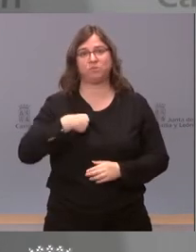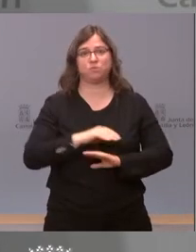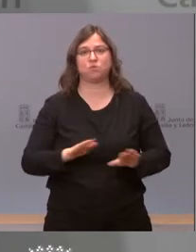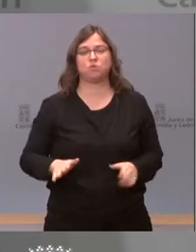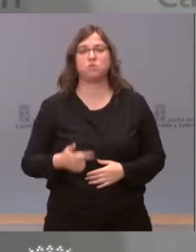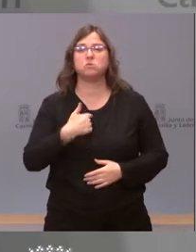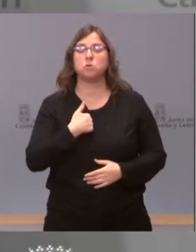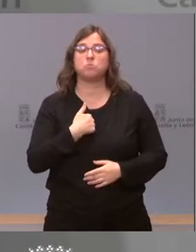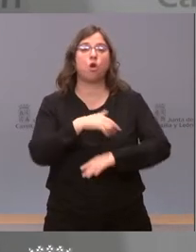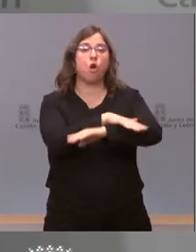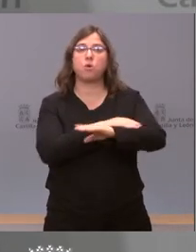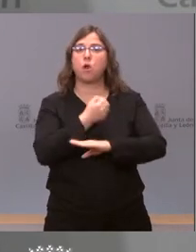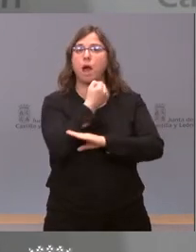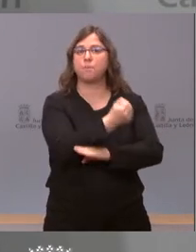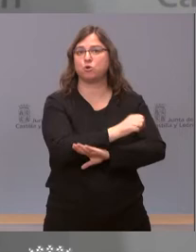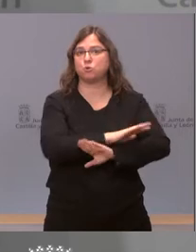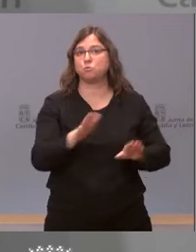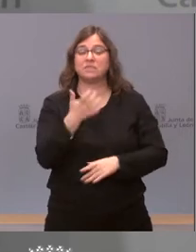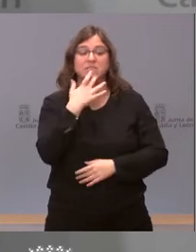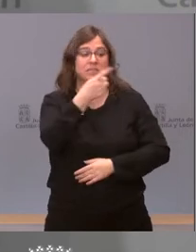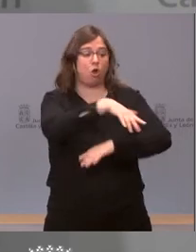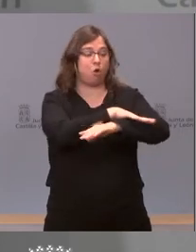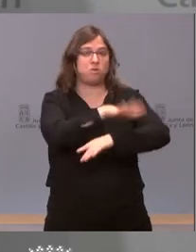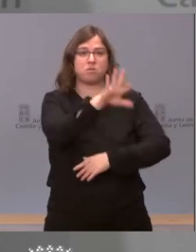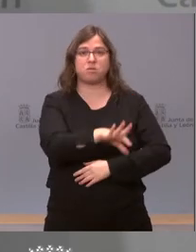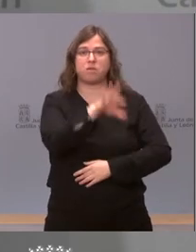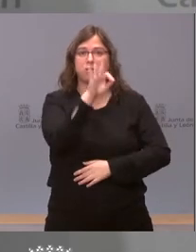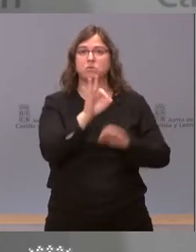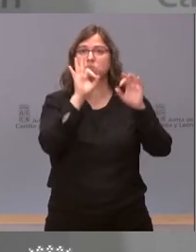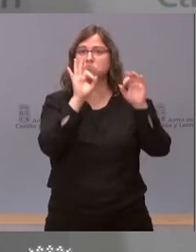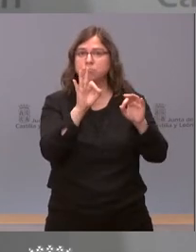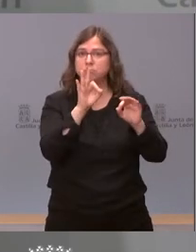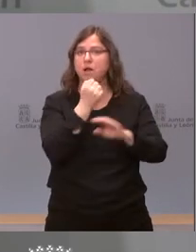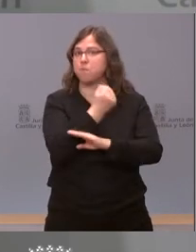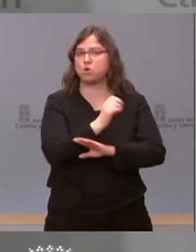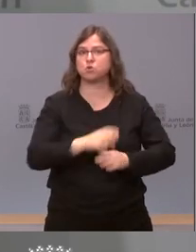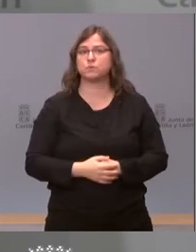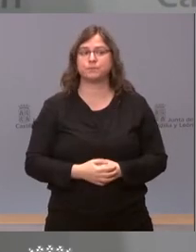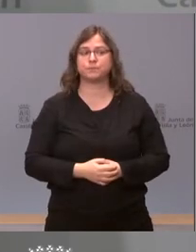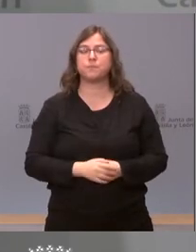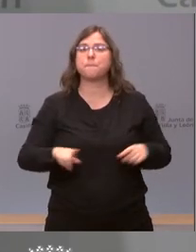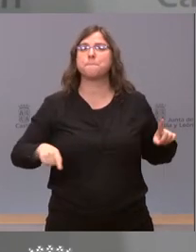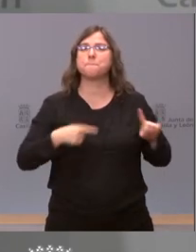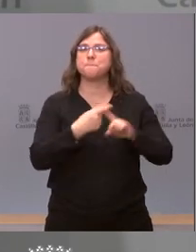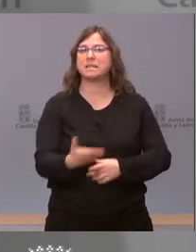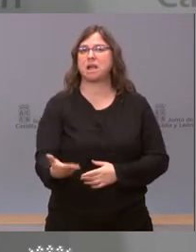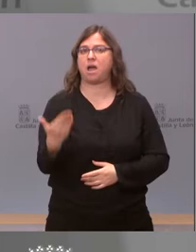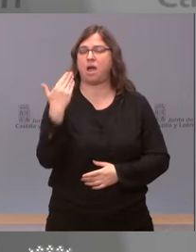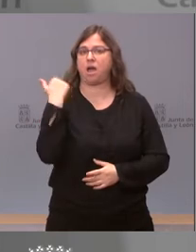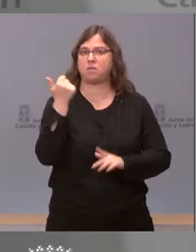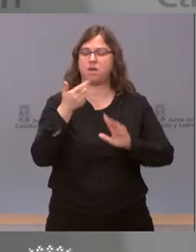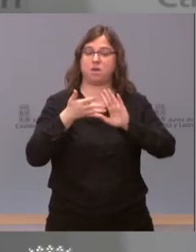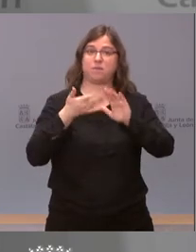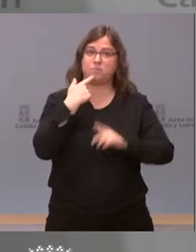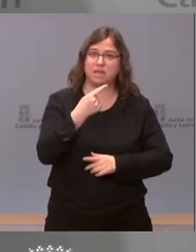voy a apoyar a mi gobierno si entiende que tiene que tomar esta medida. Y lo dijimos ayer y antes de